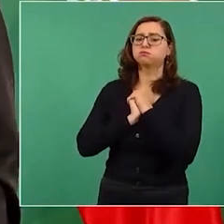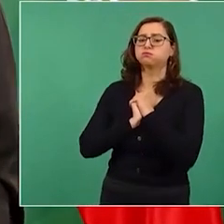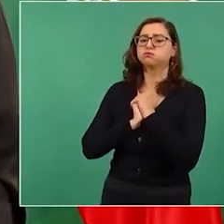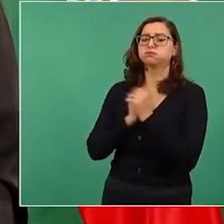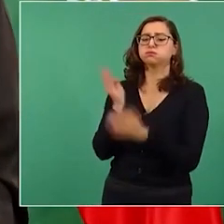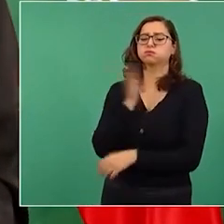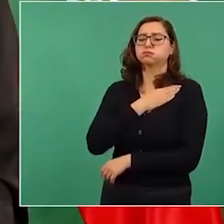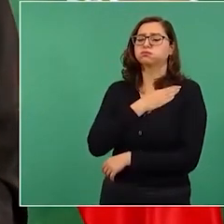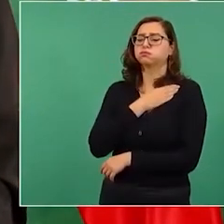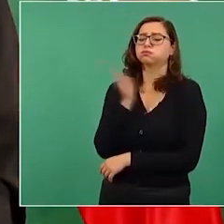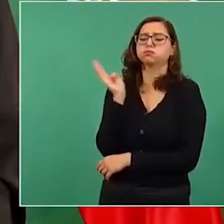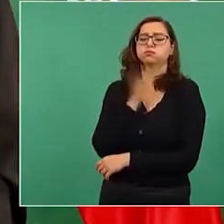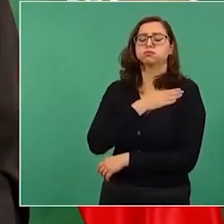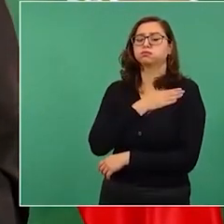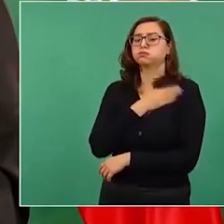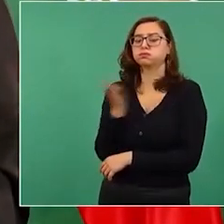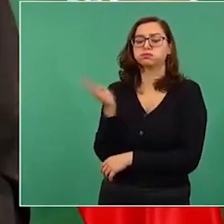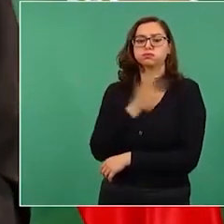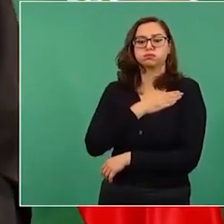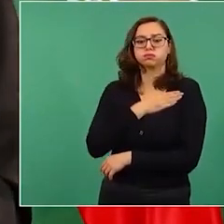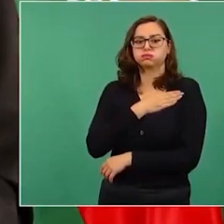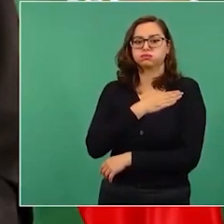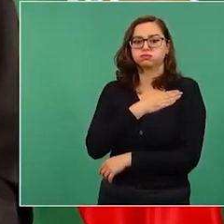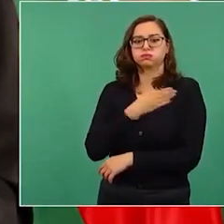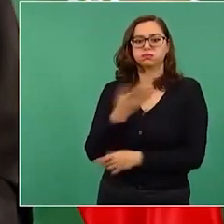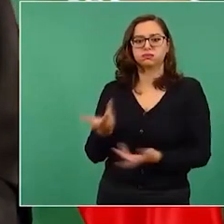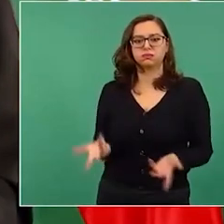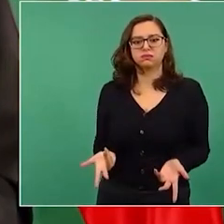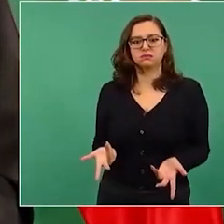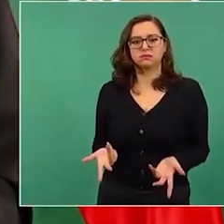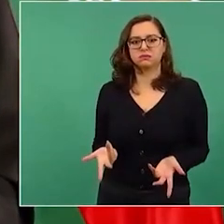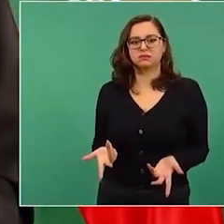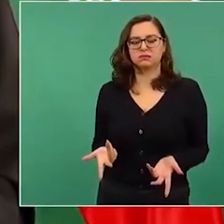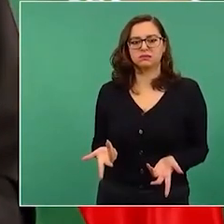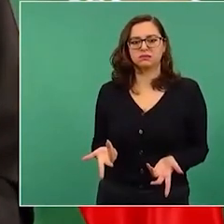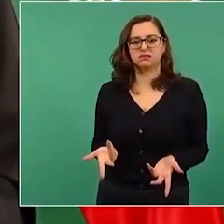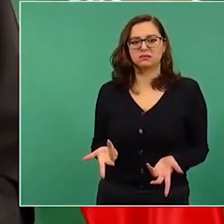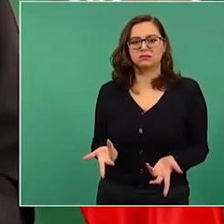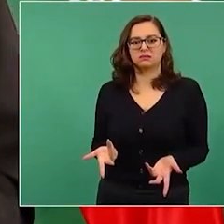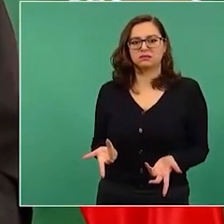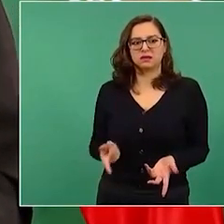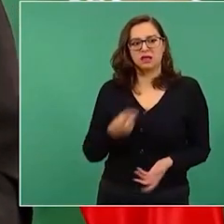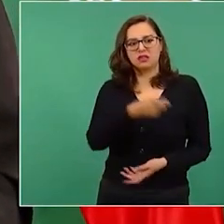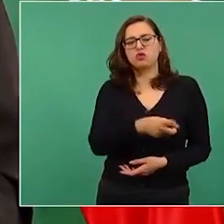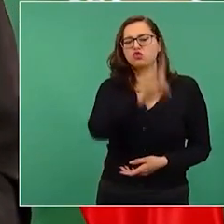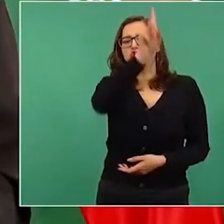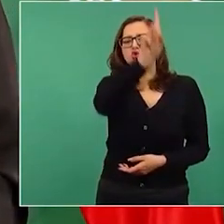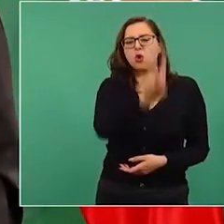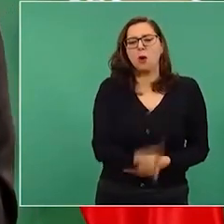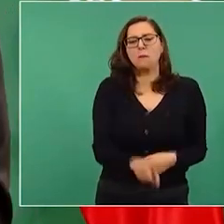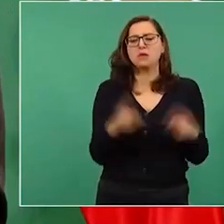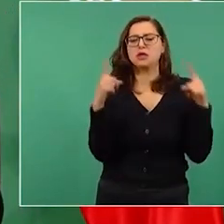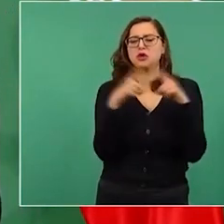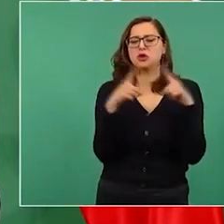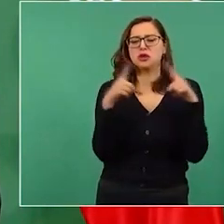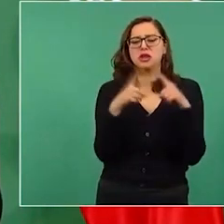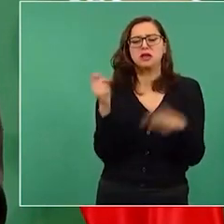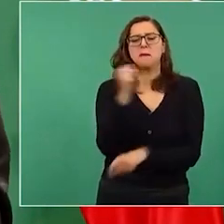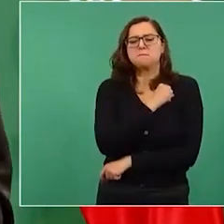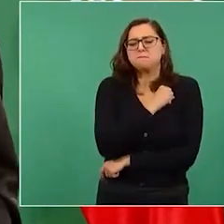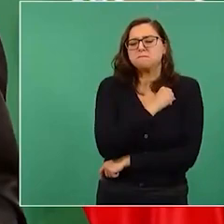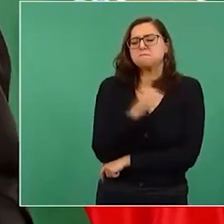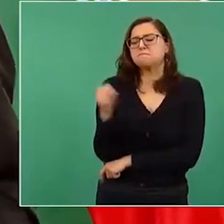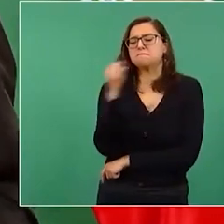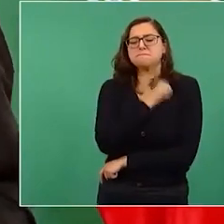de que vayan a darse golpe de pecho todos los domingos, por mi culpa, por mi culpa,